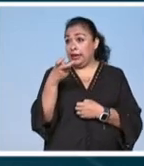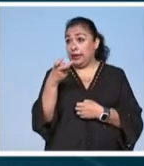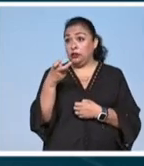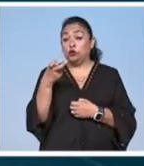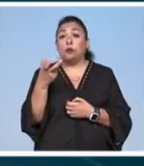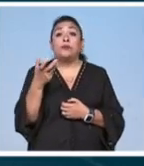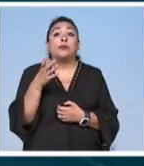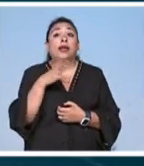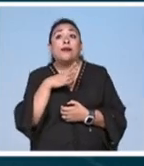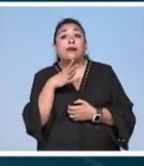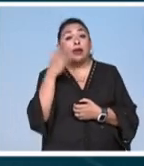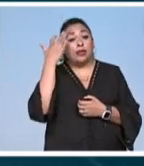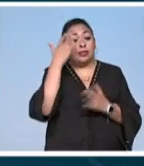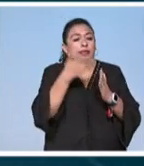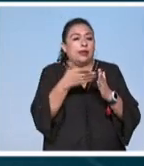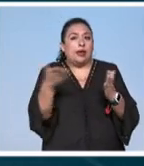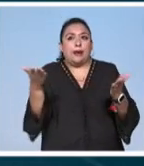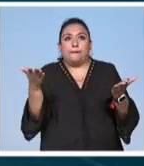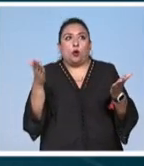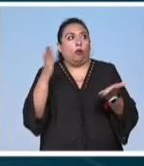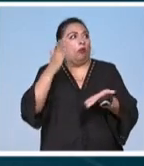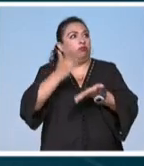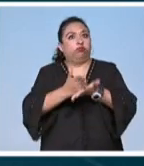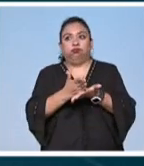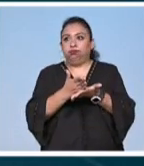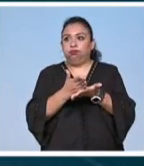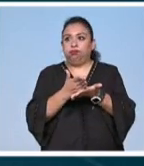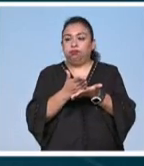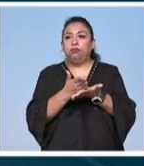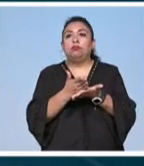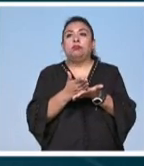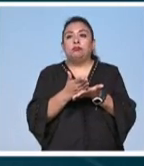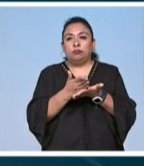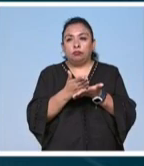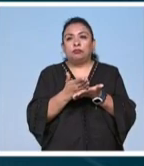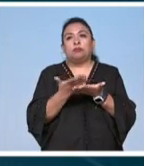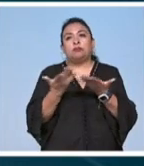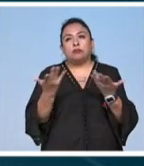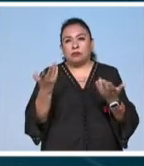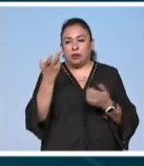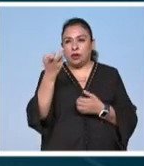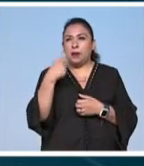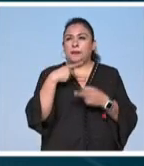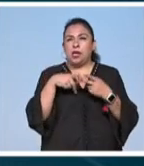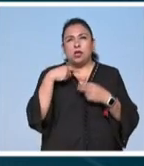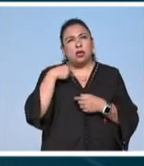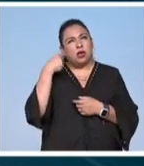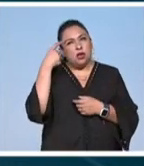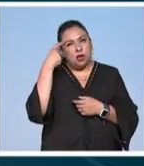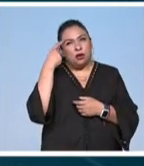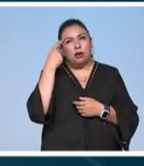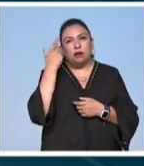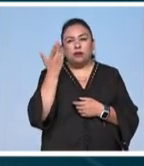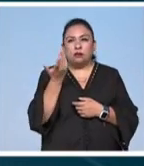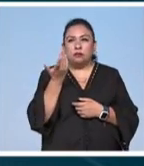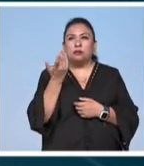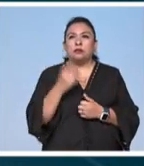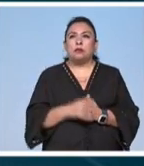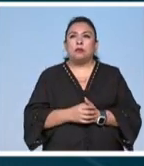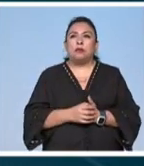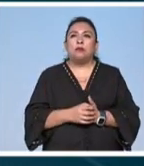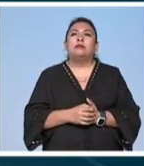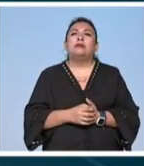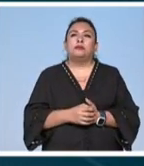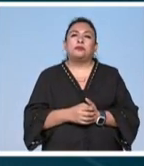suspendidos en el en tiempo un poco no y pues digamos esto me empezó a generar pues pues pues